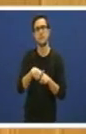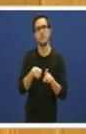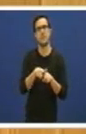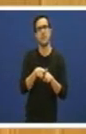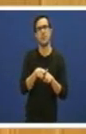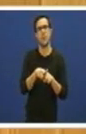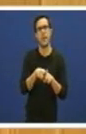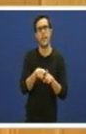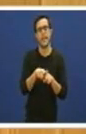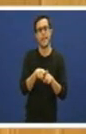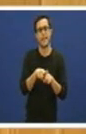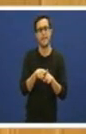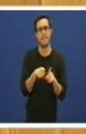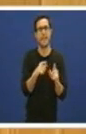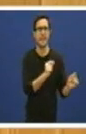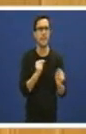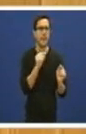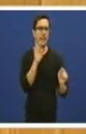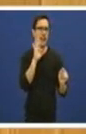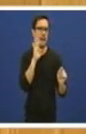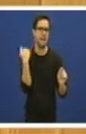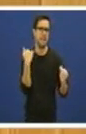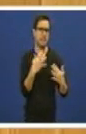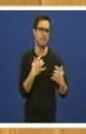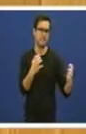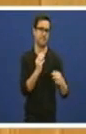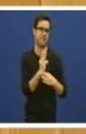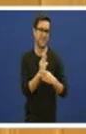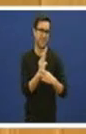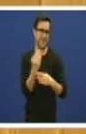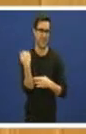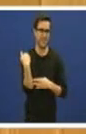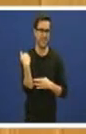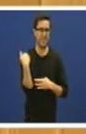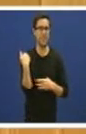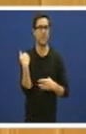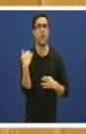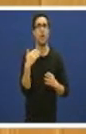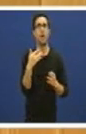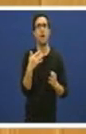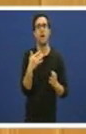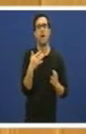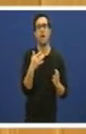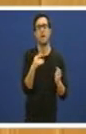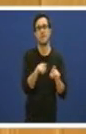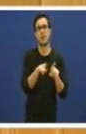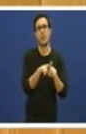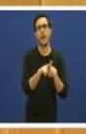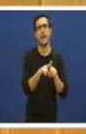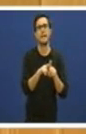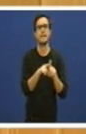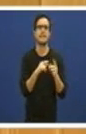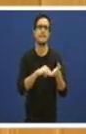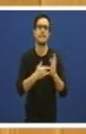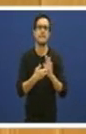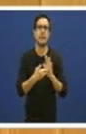debate no pleno pasado foi de que efectivamente o sistema de arrendamento fiscal,